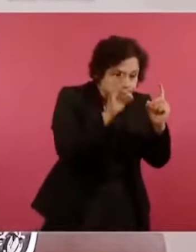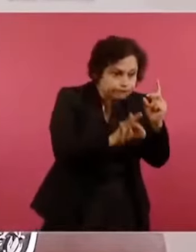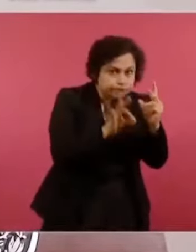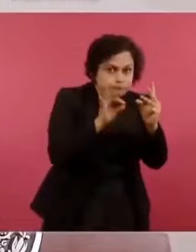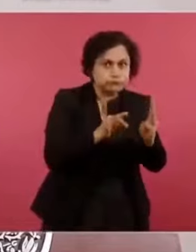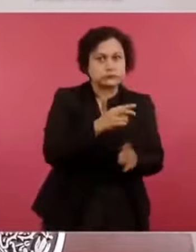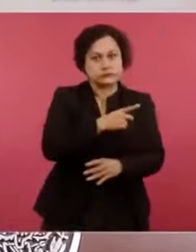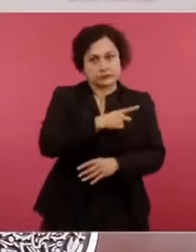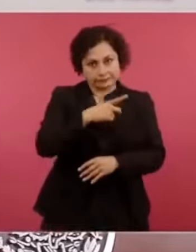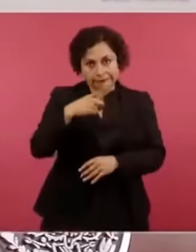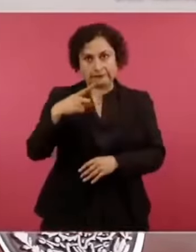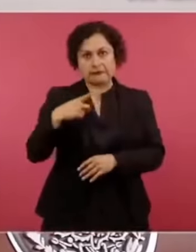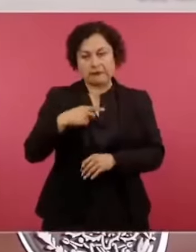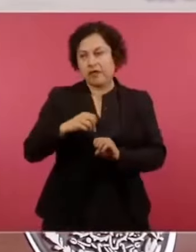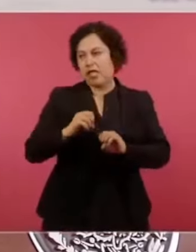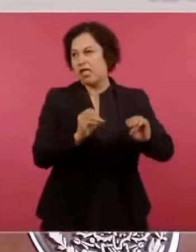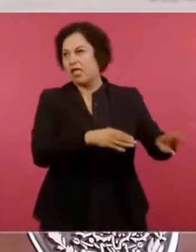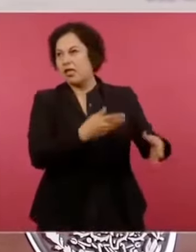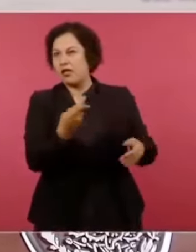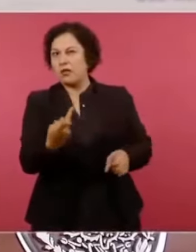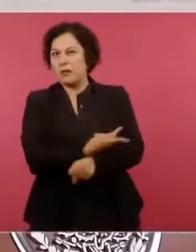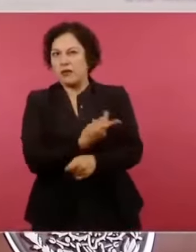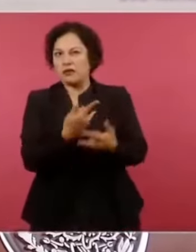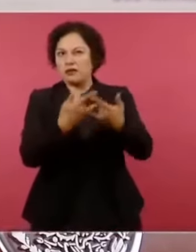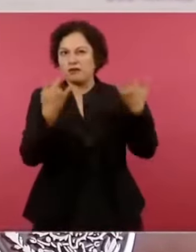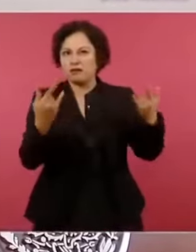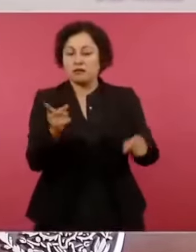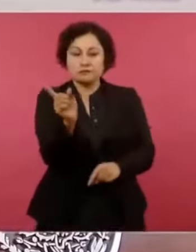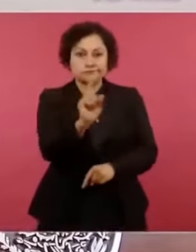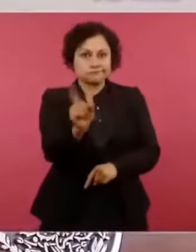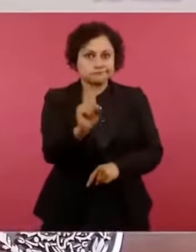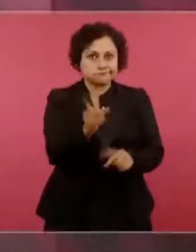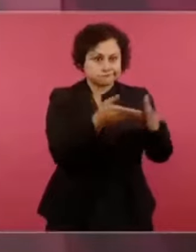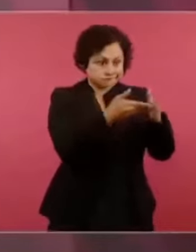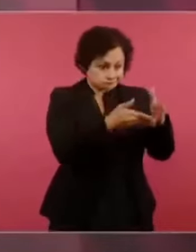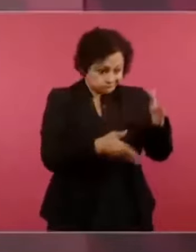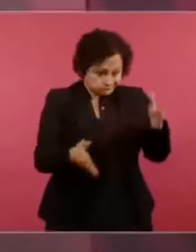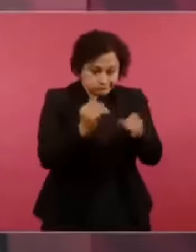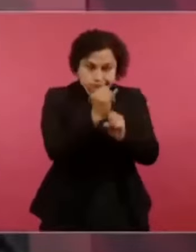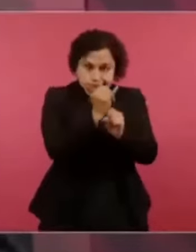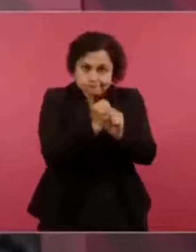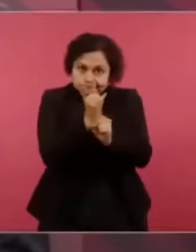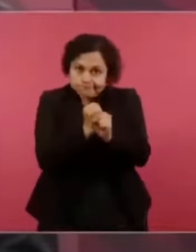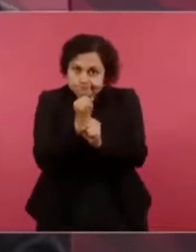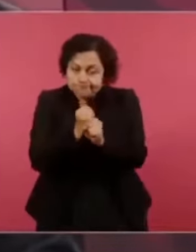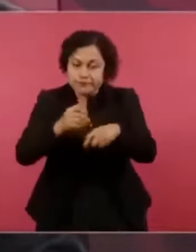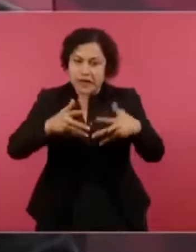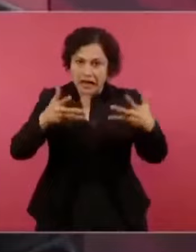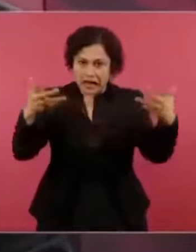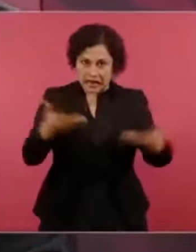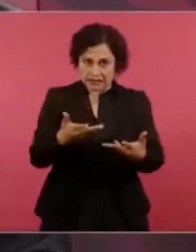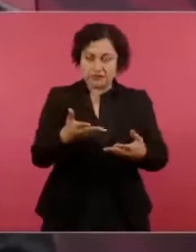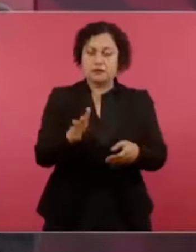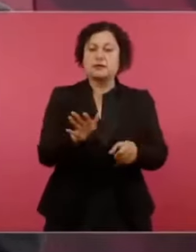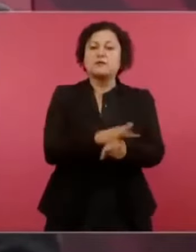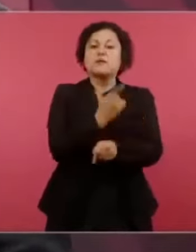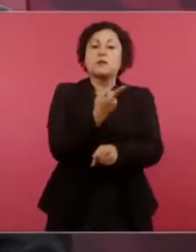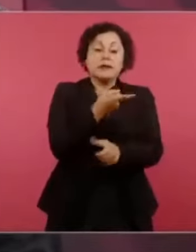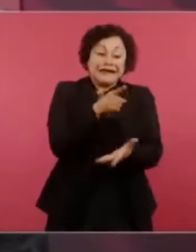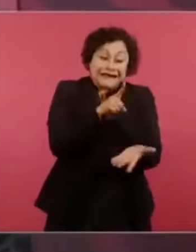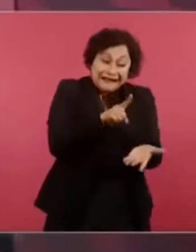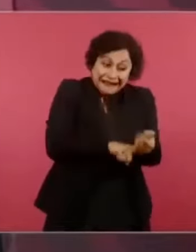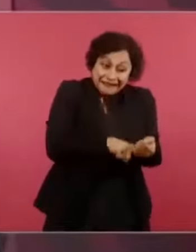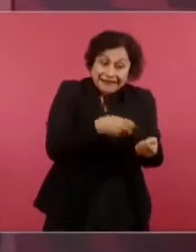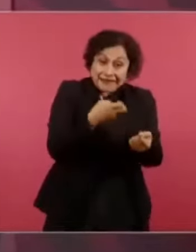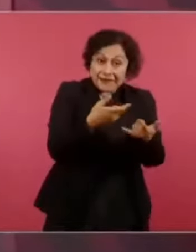el régimen que todavía no